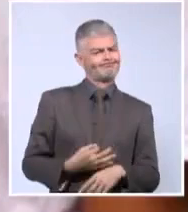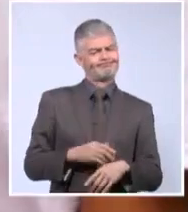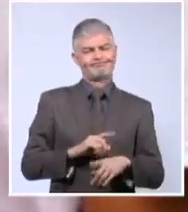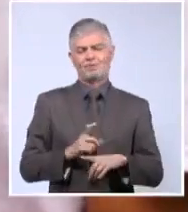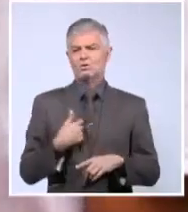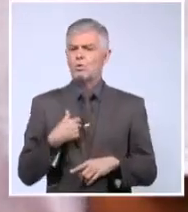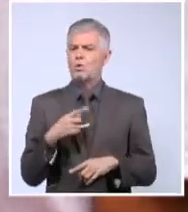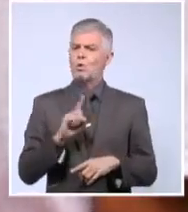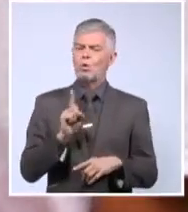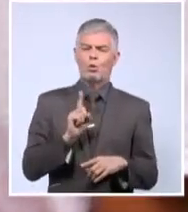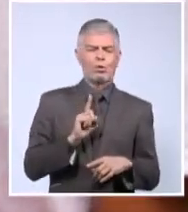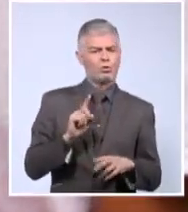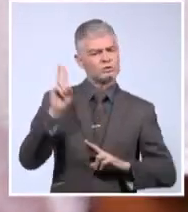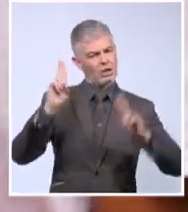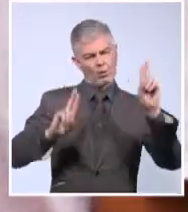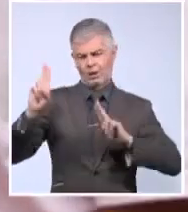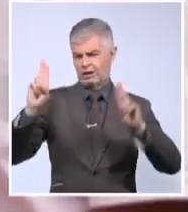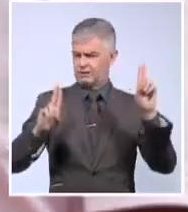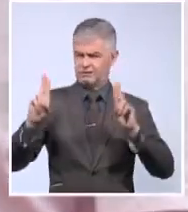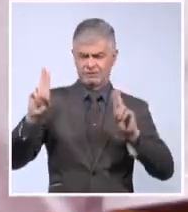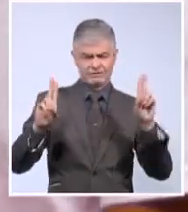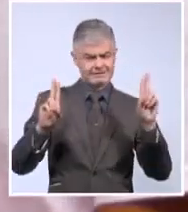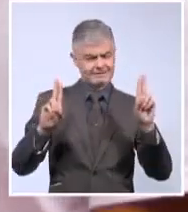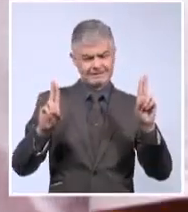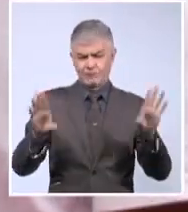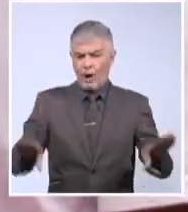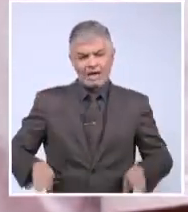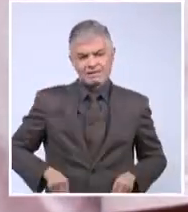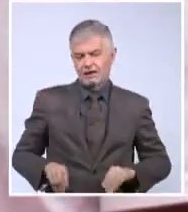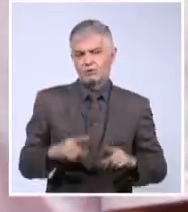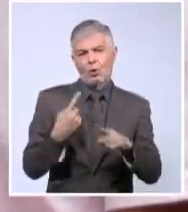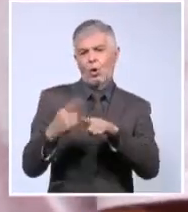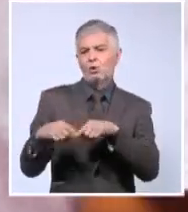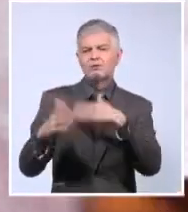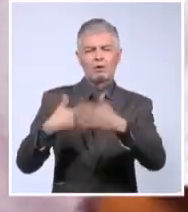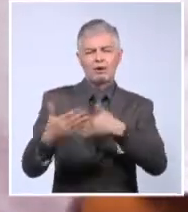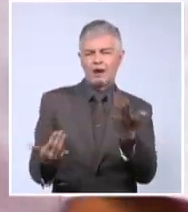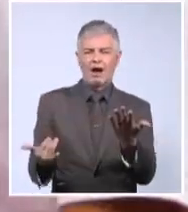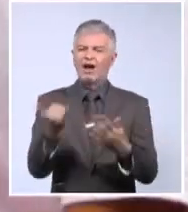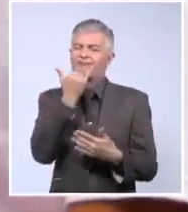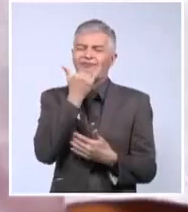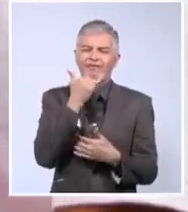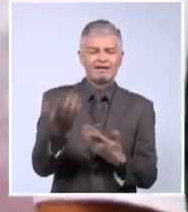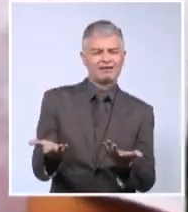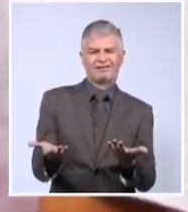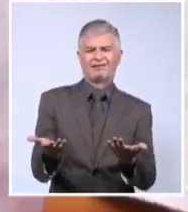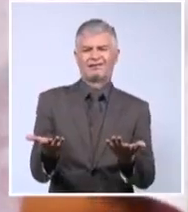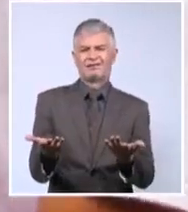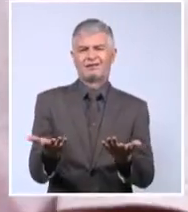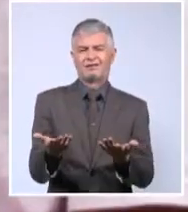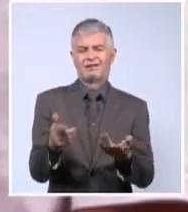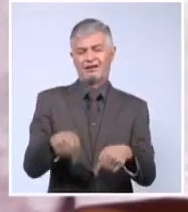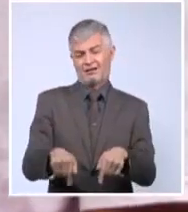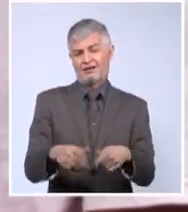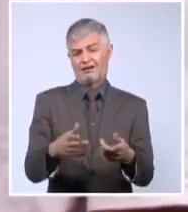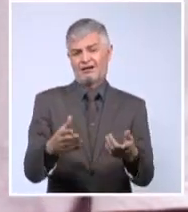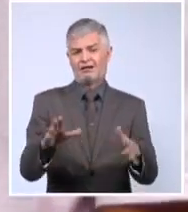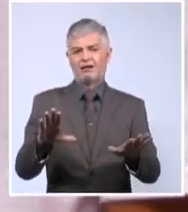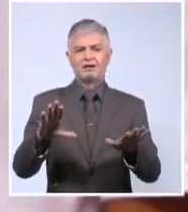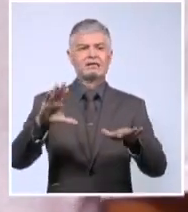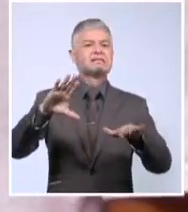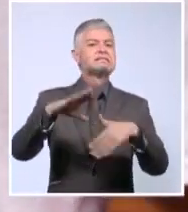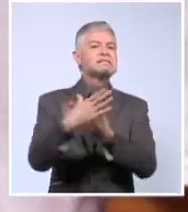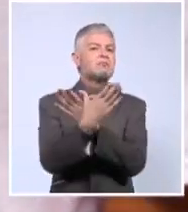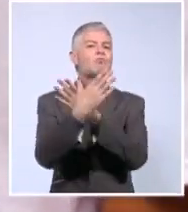comparto ningún tipo de vandalización, ni cosas que estén involucradas con nuestros símbolos patrios.